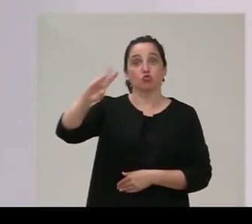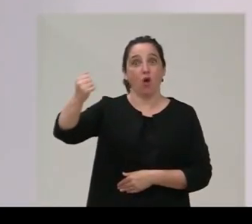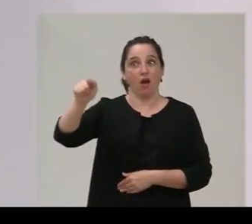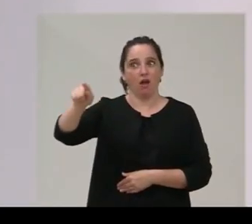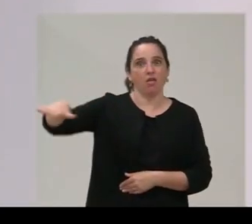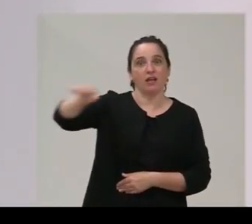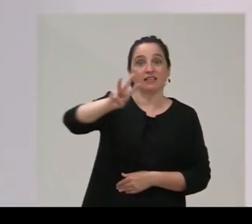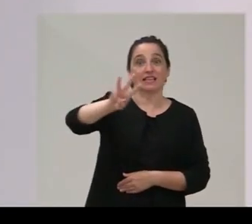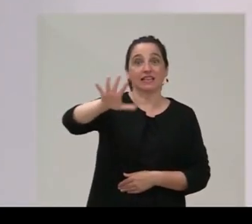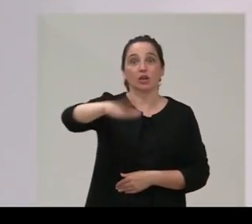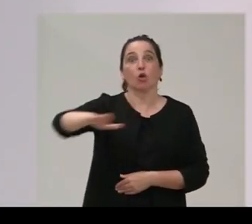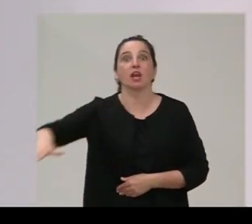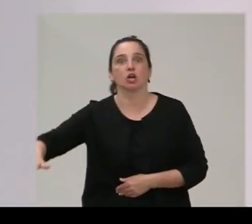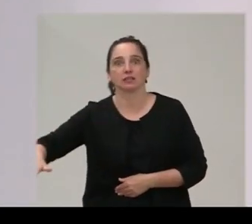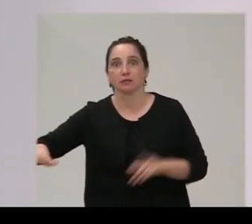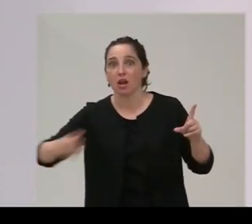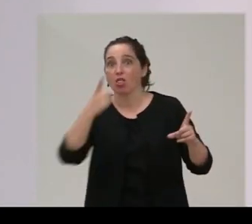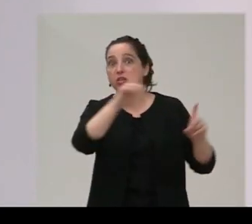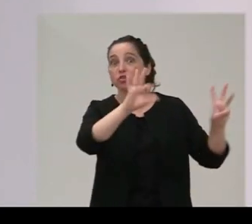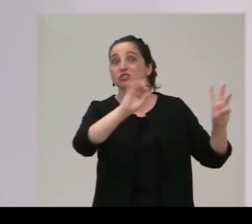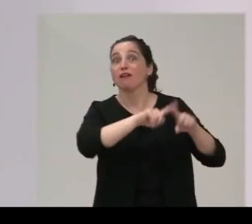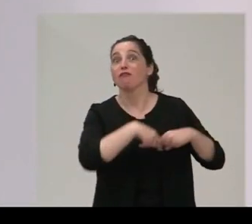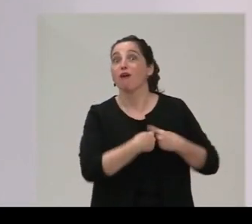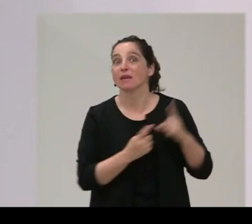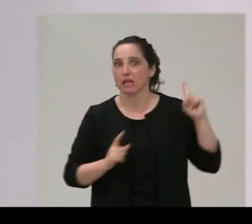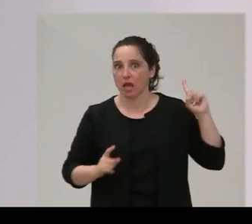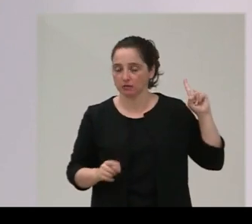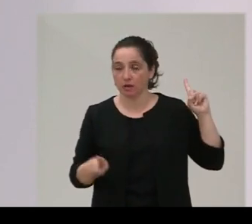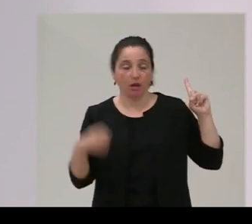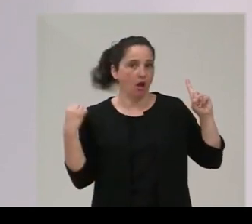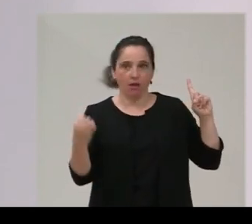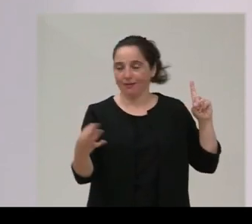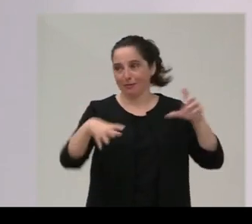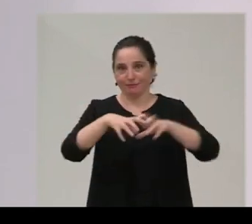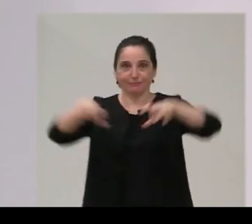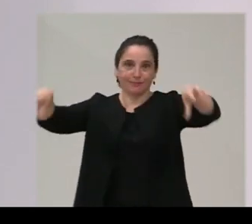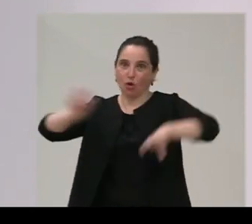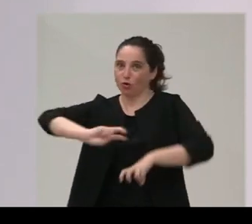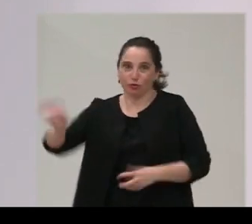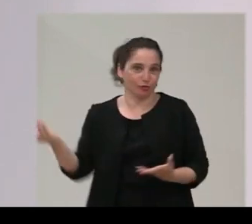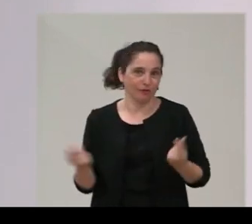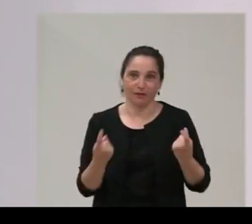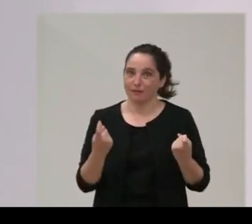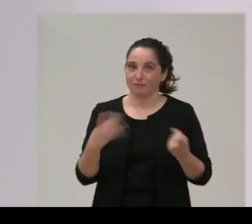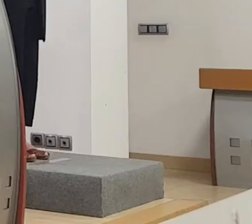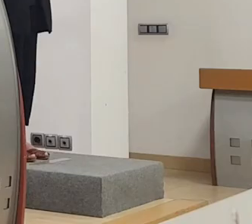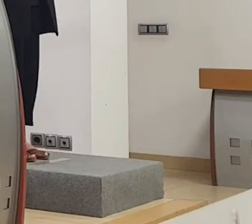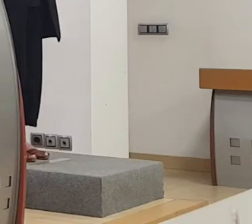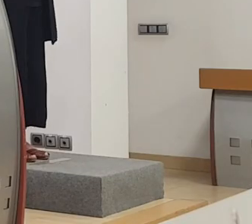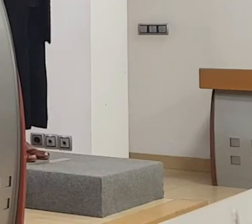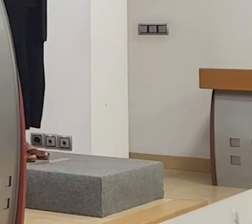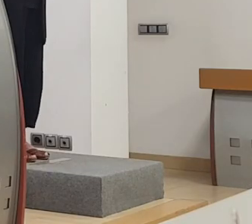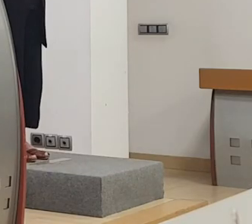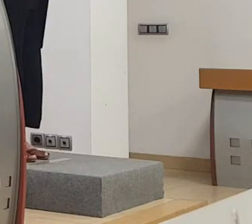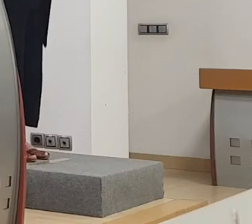35 menores pero a 180 familias también y necesitamos otro que estamos buscando ubicación en el